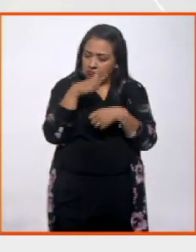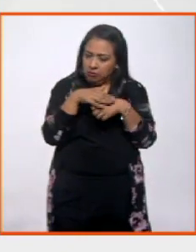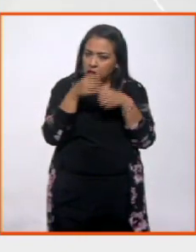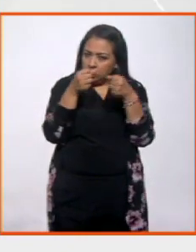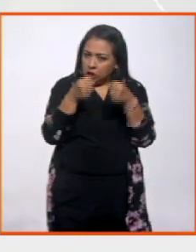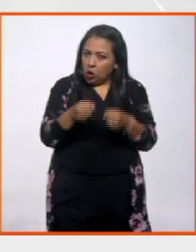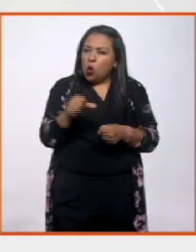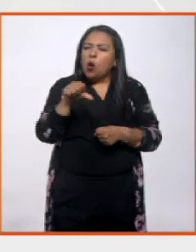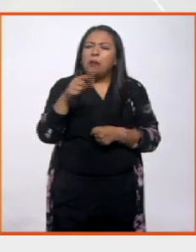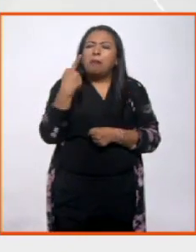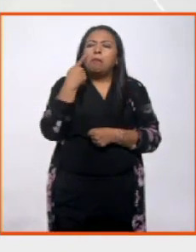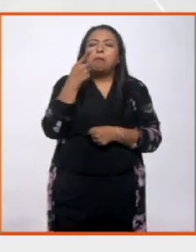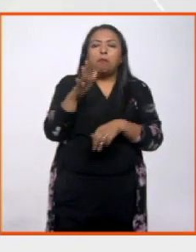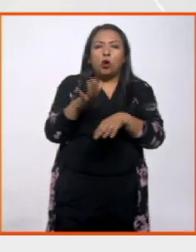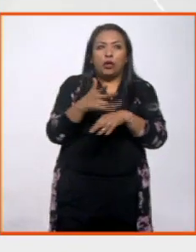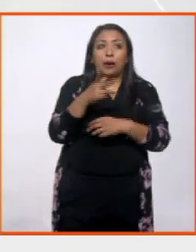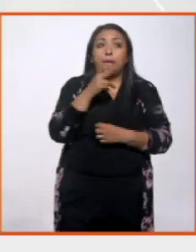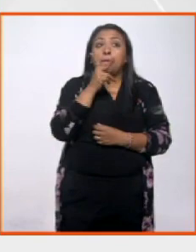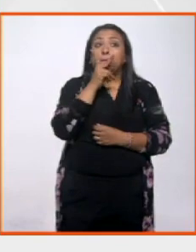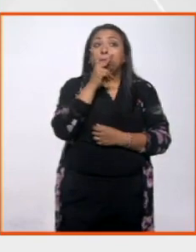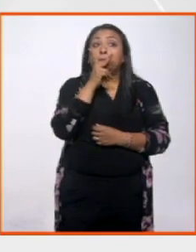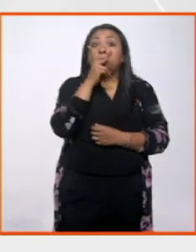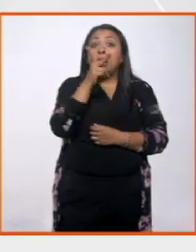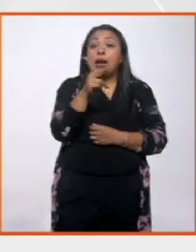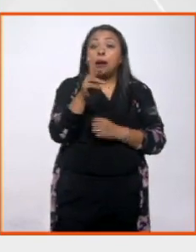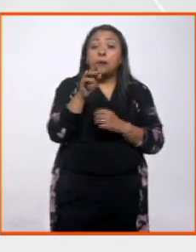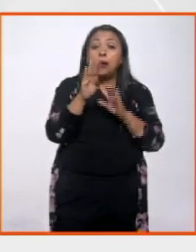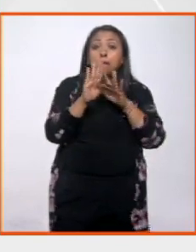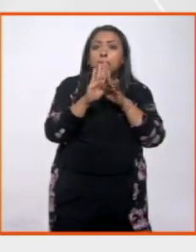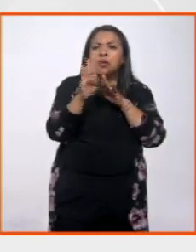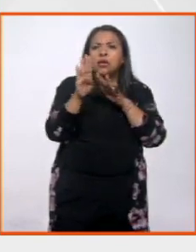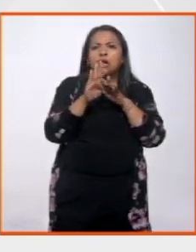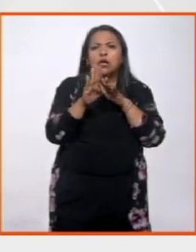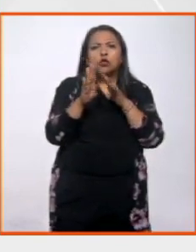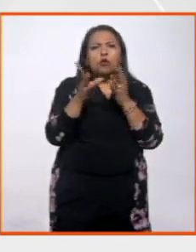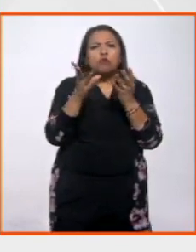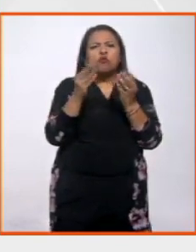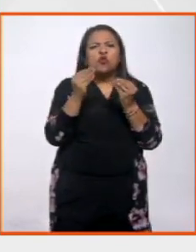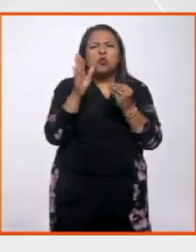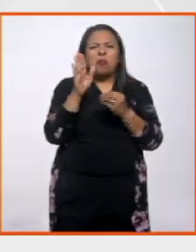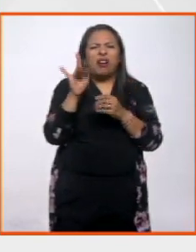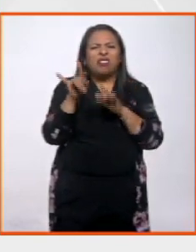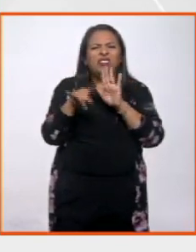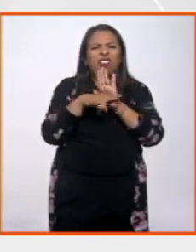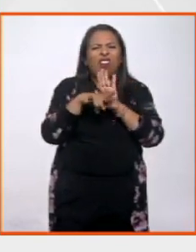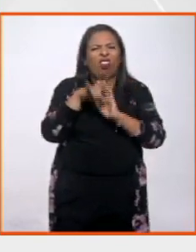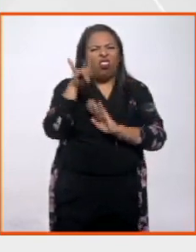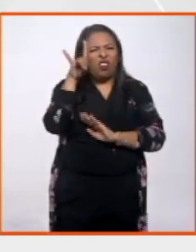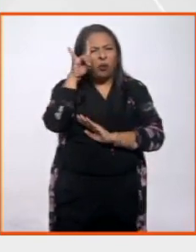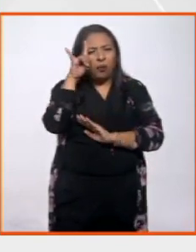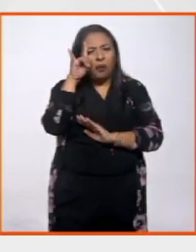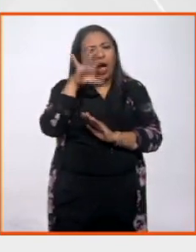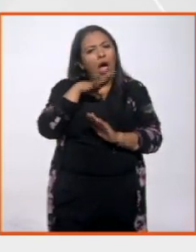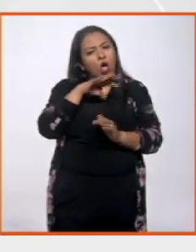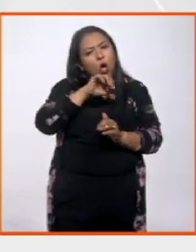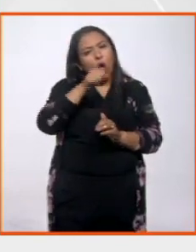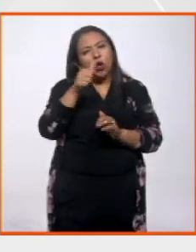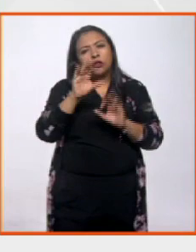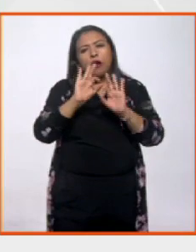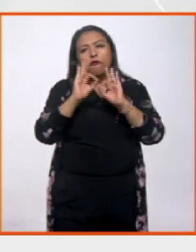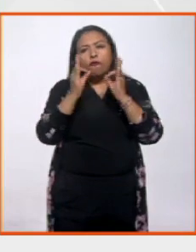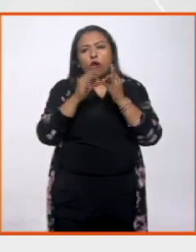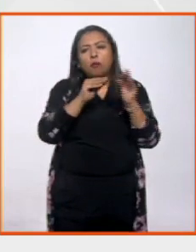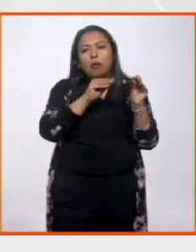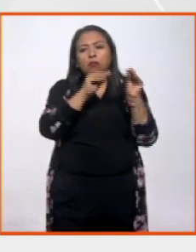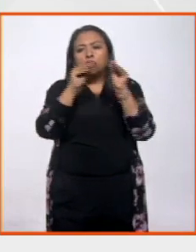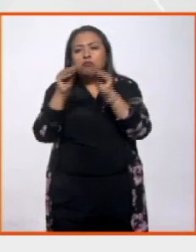y ahora van a ver por qué. La palabra migración está muy demonizada, pero hay otra forma de transportarse a diferentes